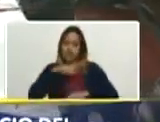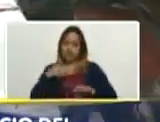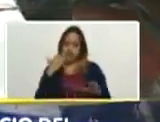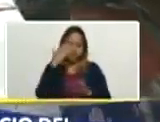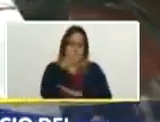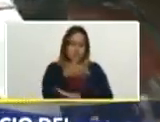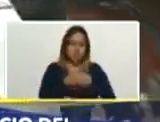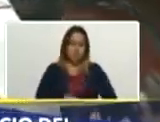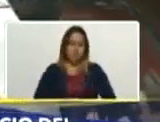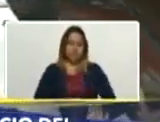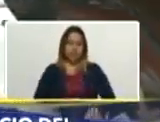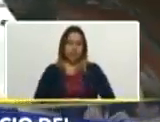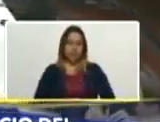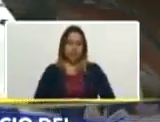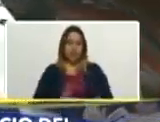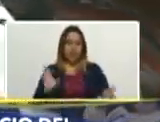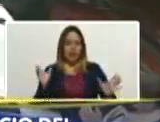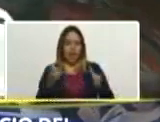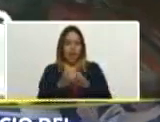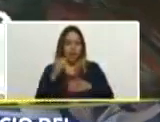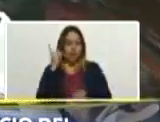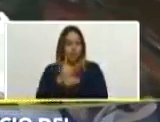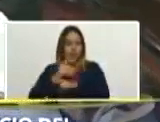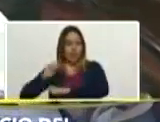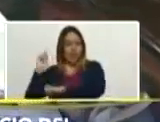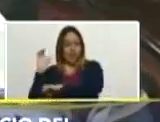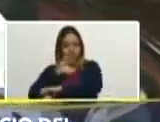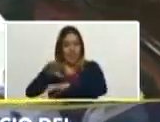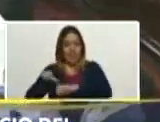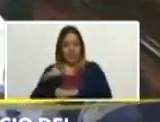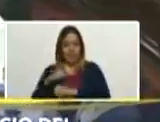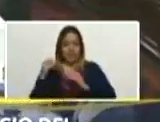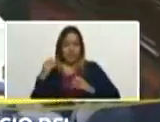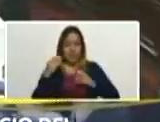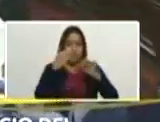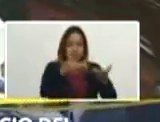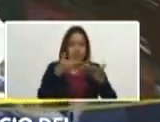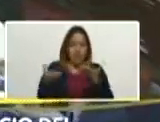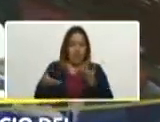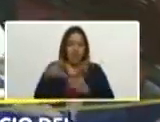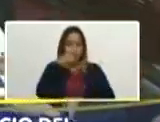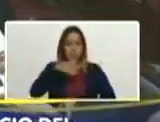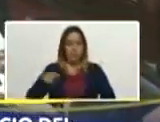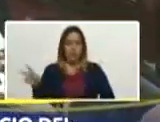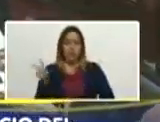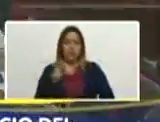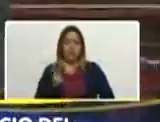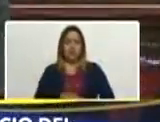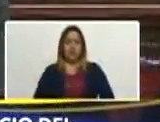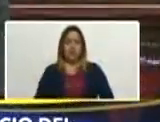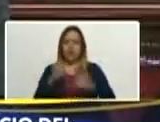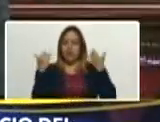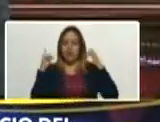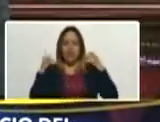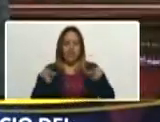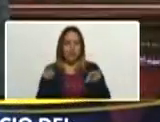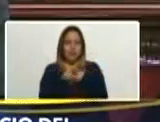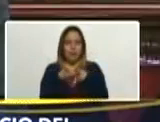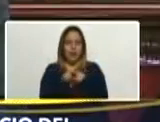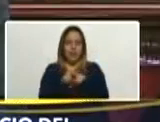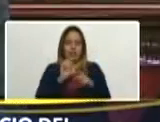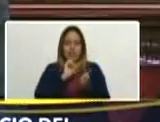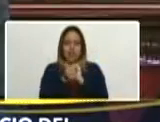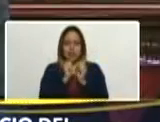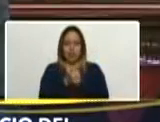que va a entregarle al público venezolano una fiesta pues del